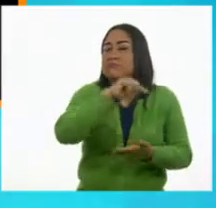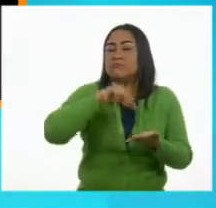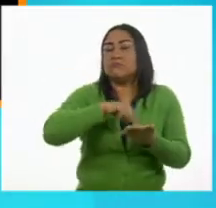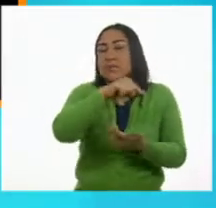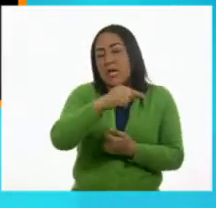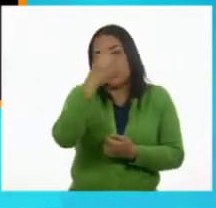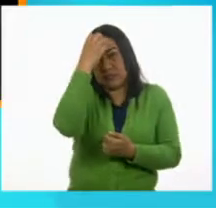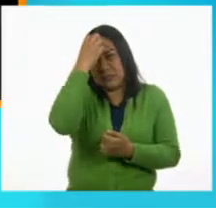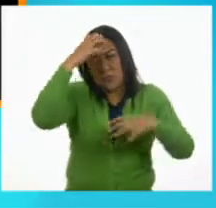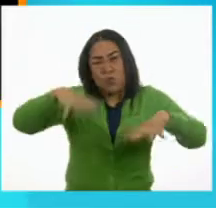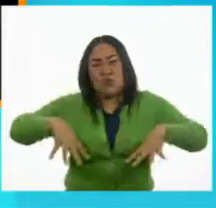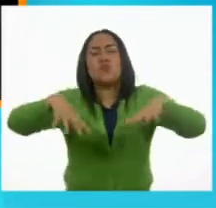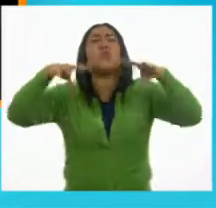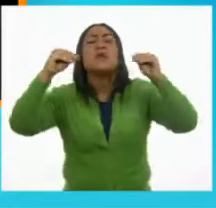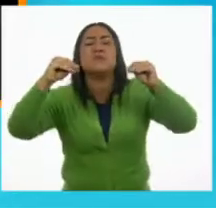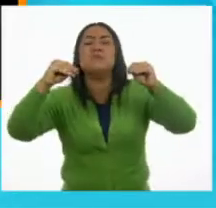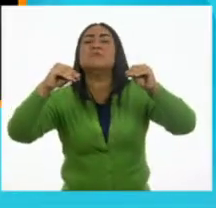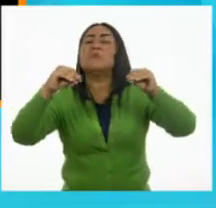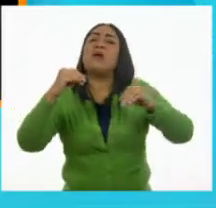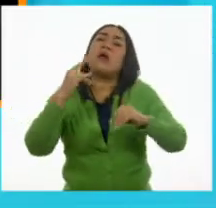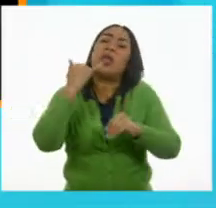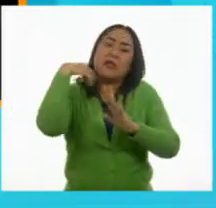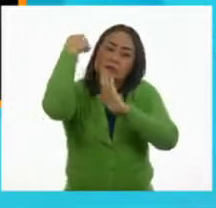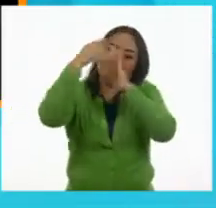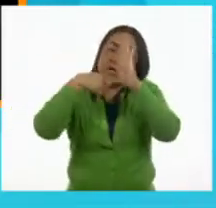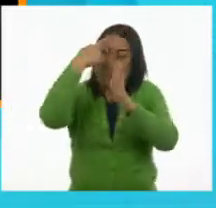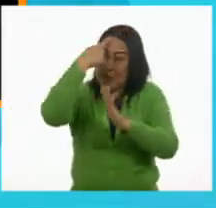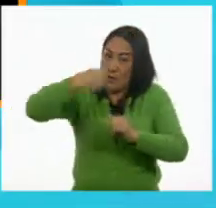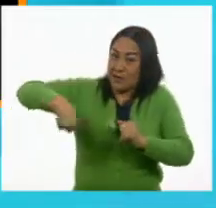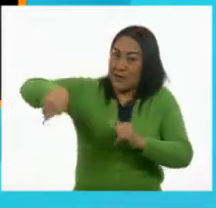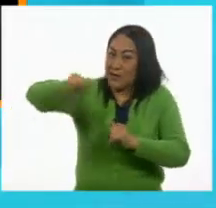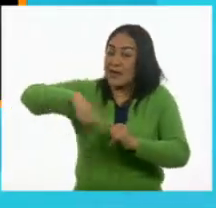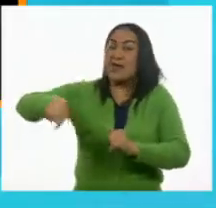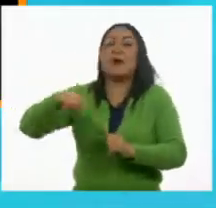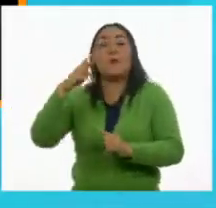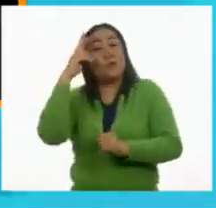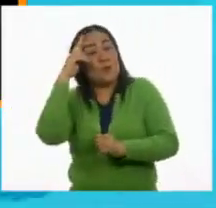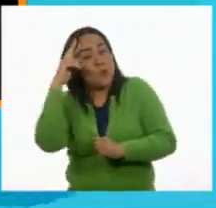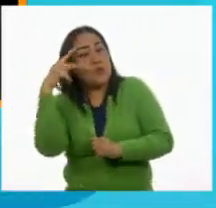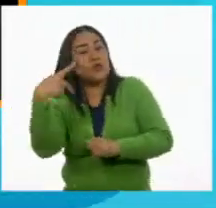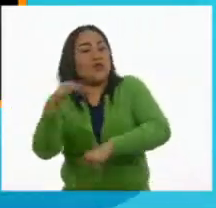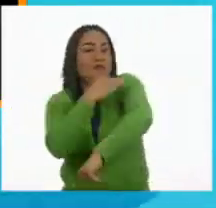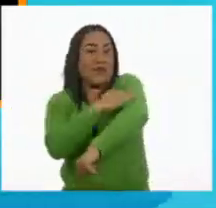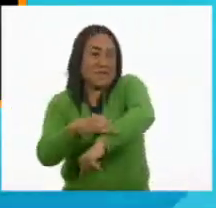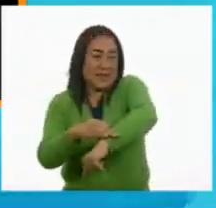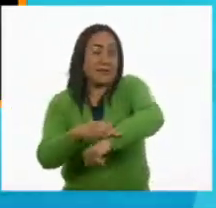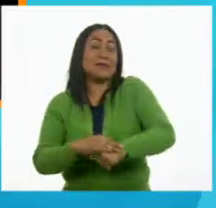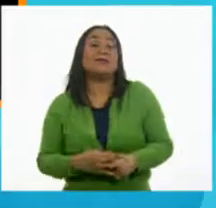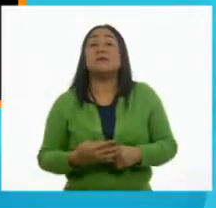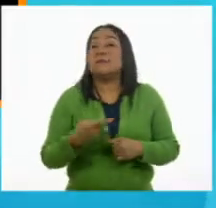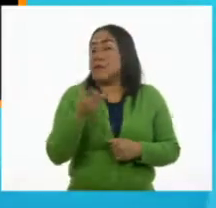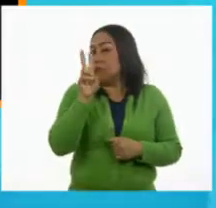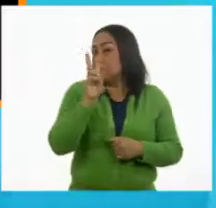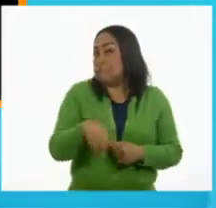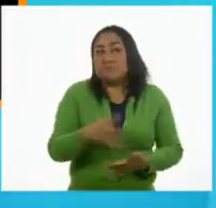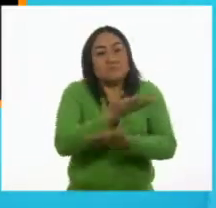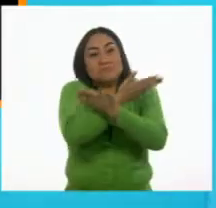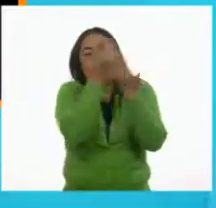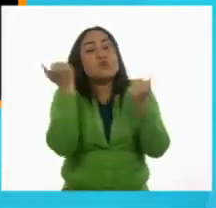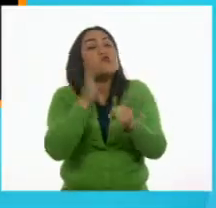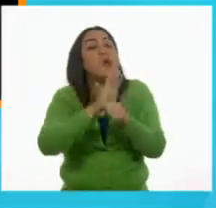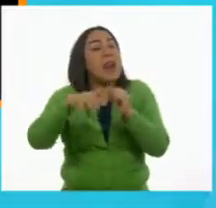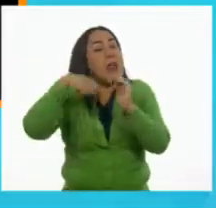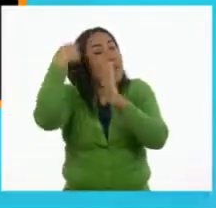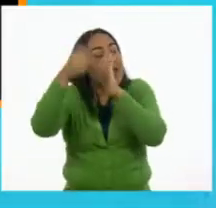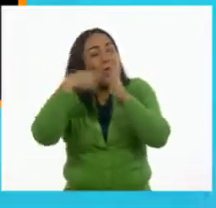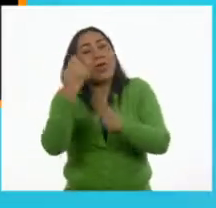una función exclusiva para Porfirio Díaz y su familia. Desafortunadamente no sabemos qué películas